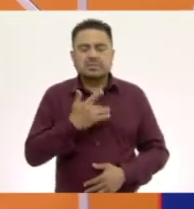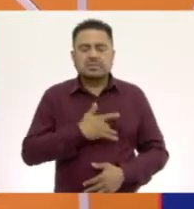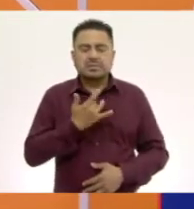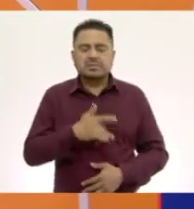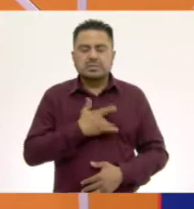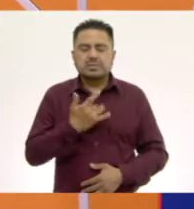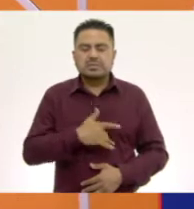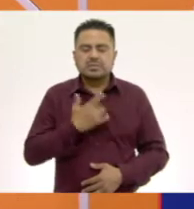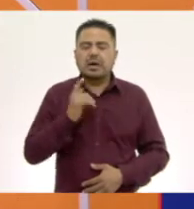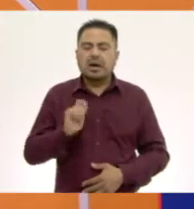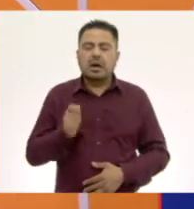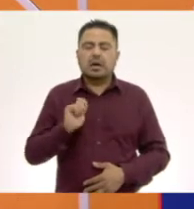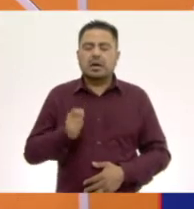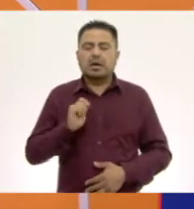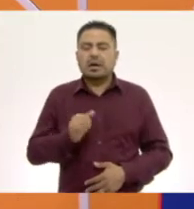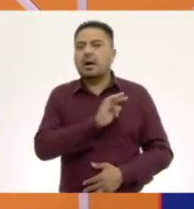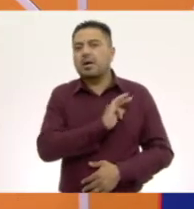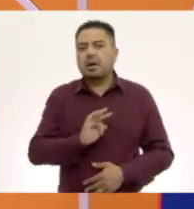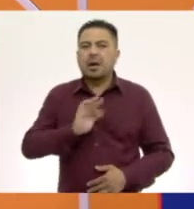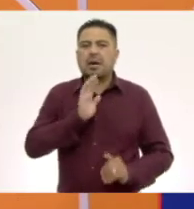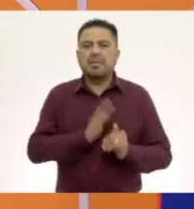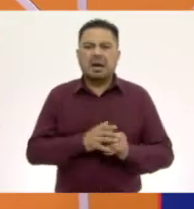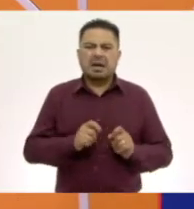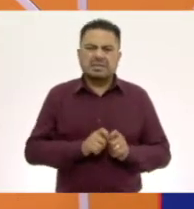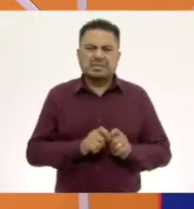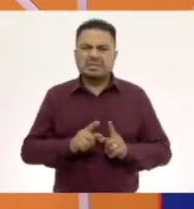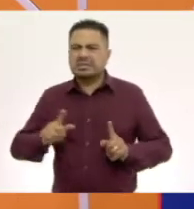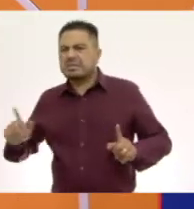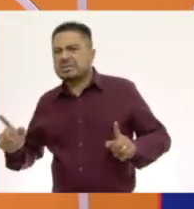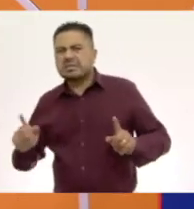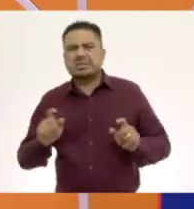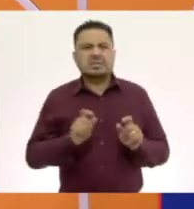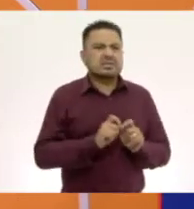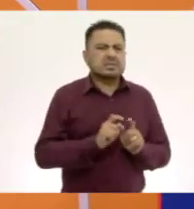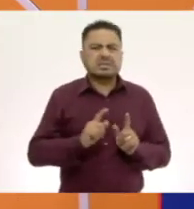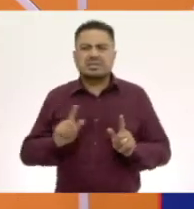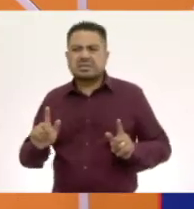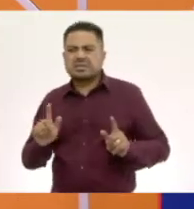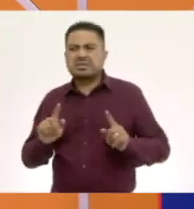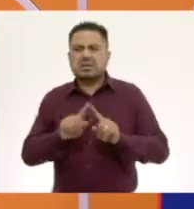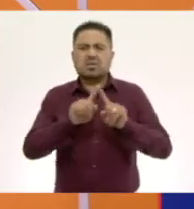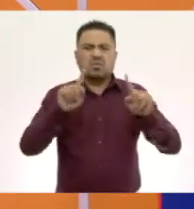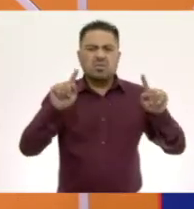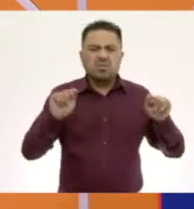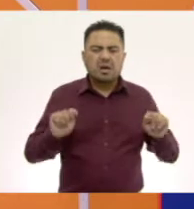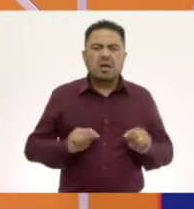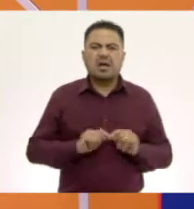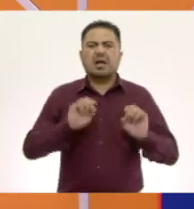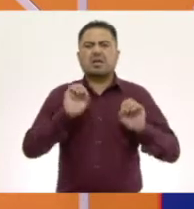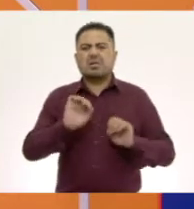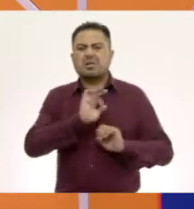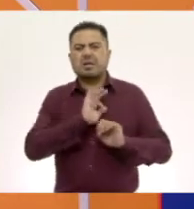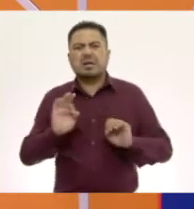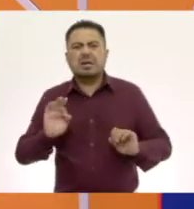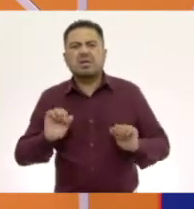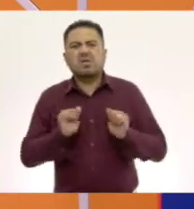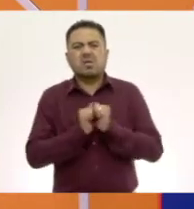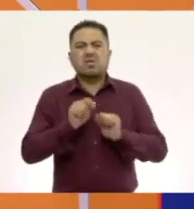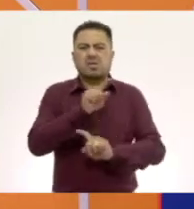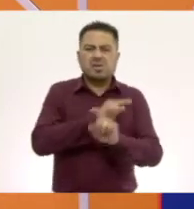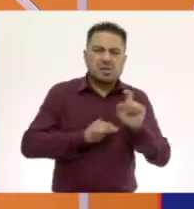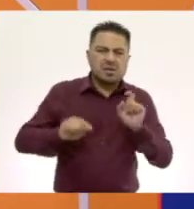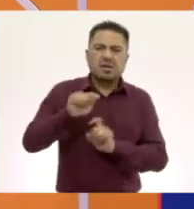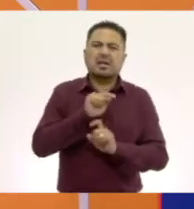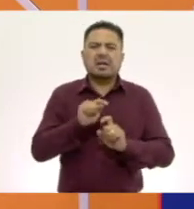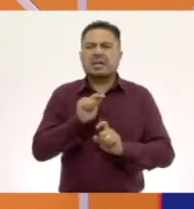una forma ahí? Puede ser una forma alargada, puede ser una forma cuadrada, puede ser una forma circular.